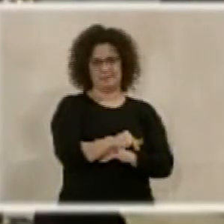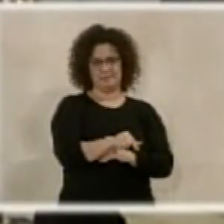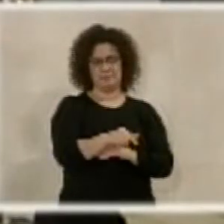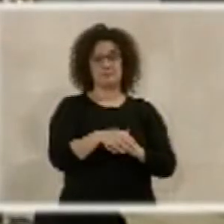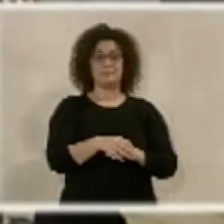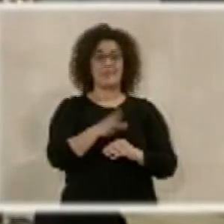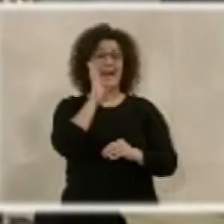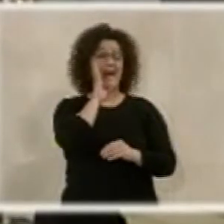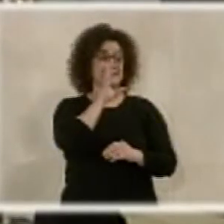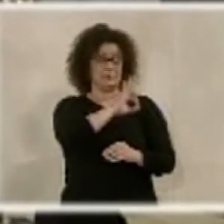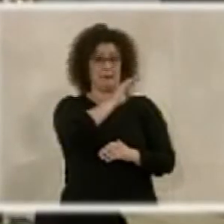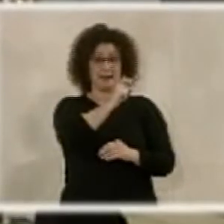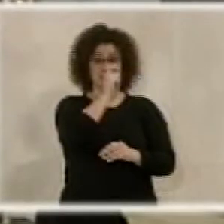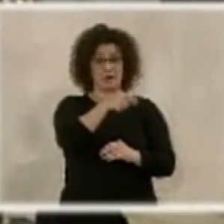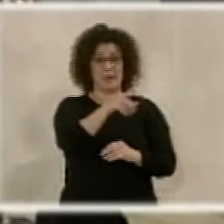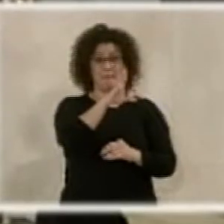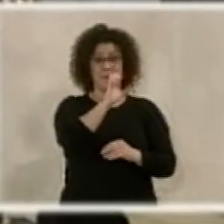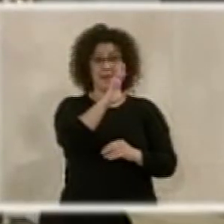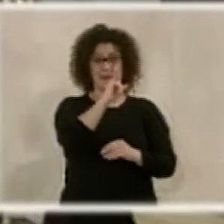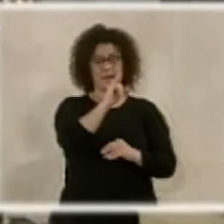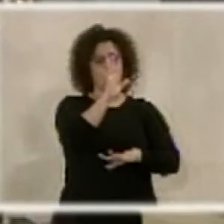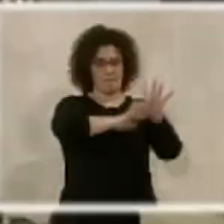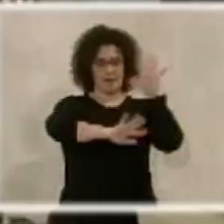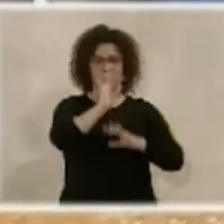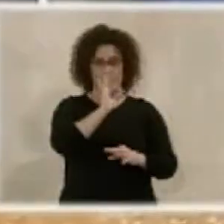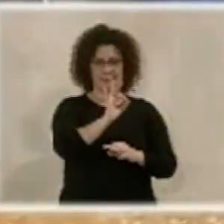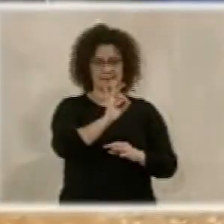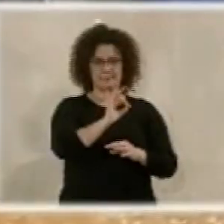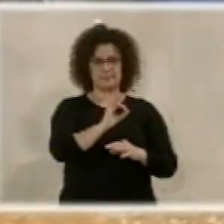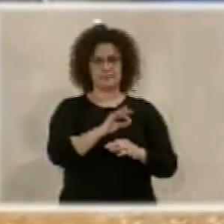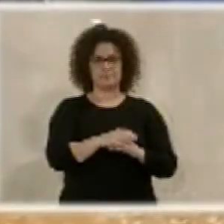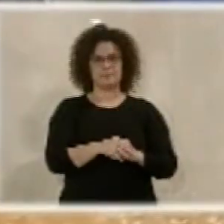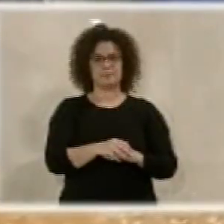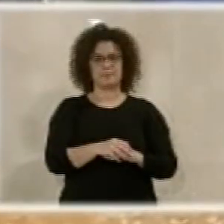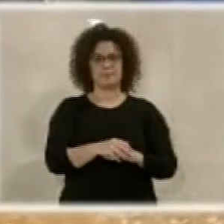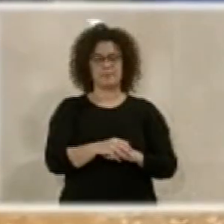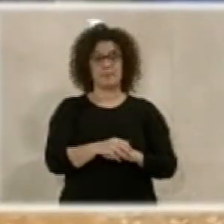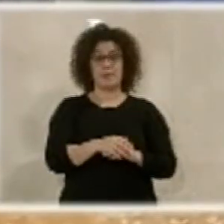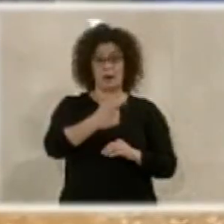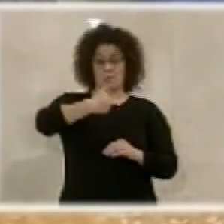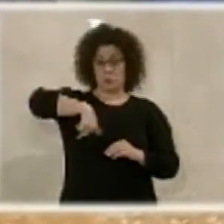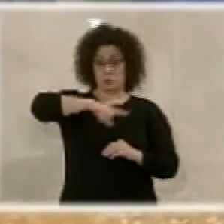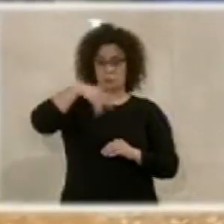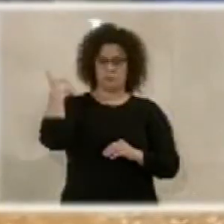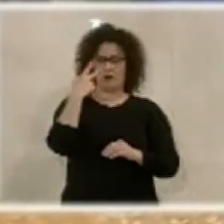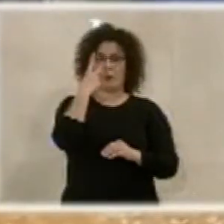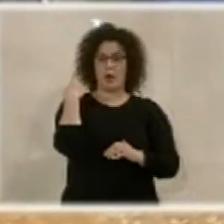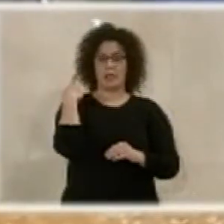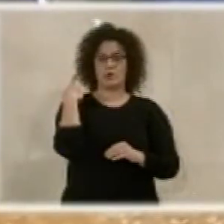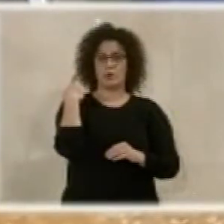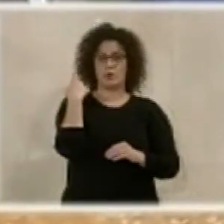Como ha dicho el señor Pérez Nava, es un peri que tiene especial complejidad. Nosotros, desde hace dos años que